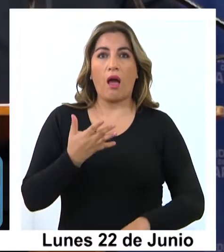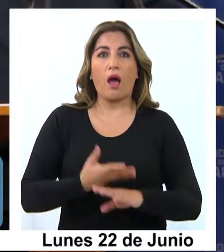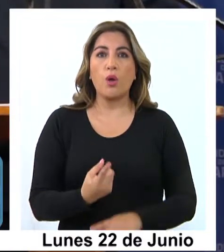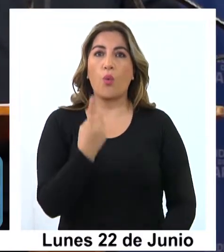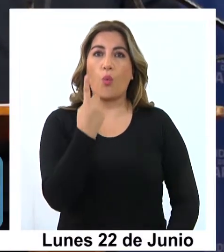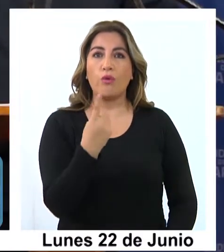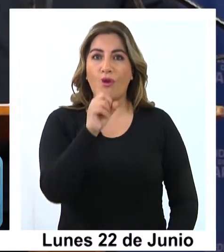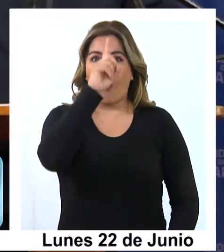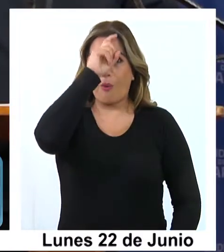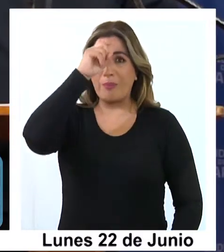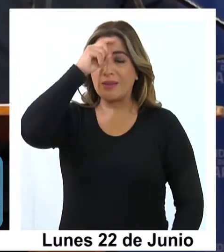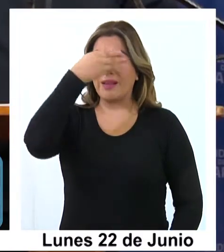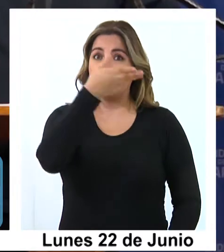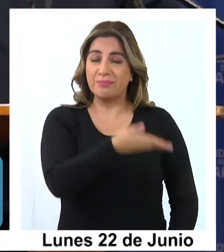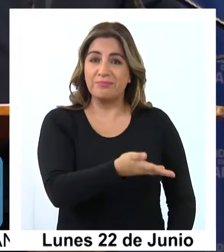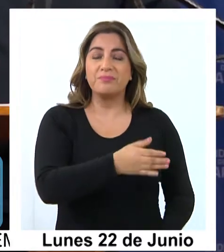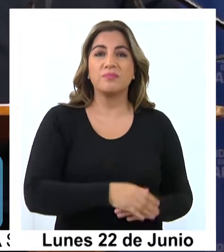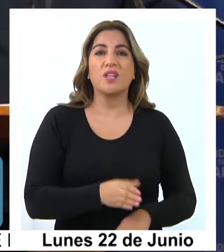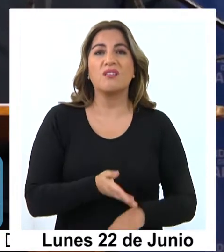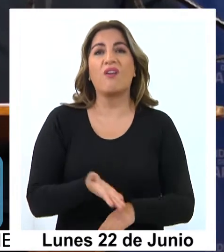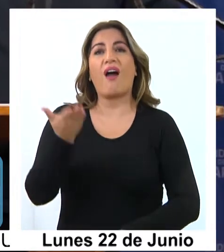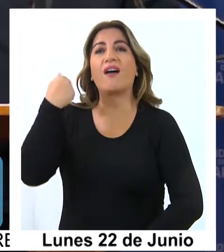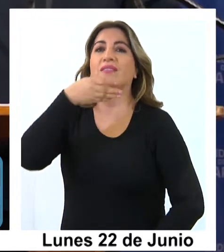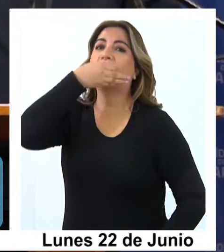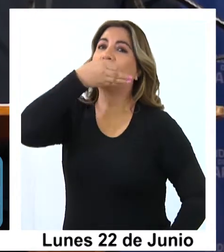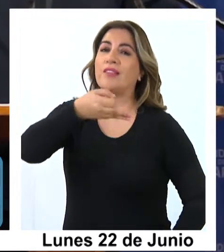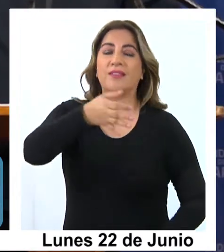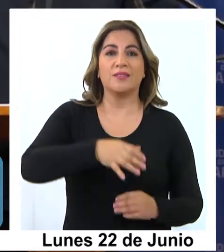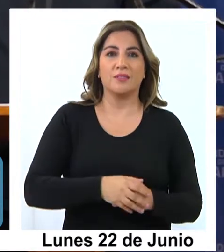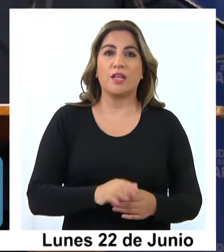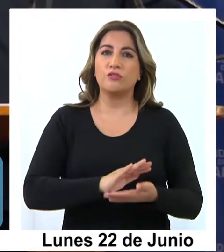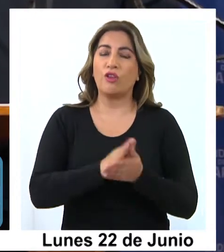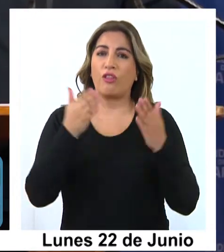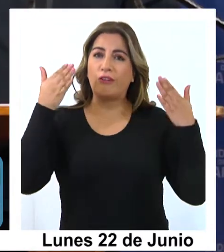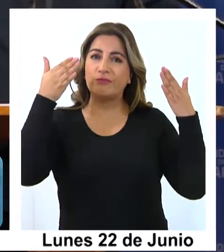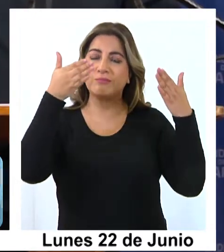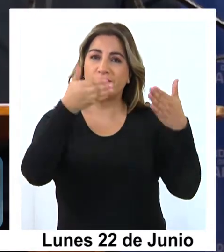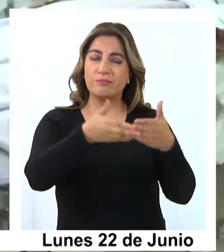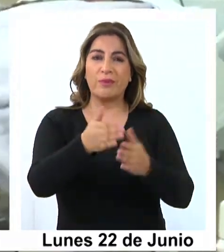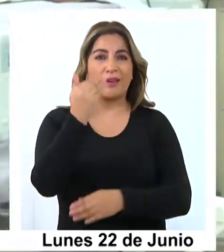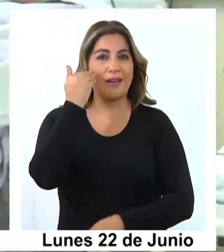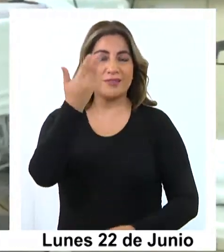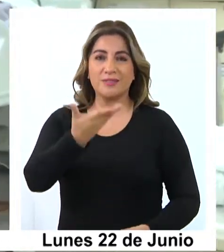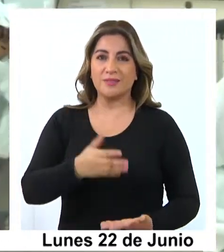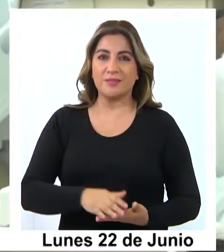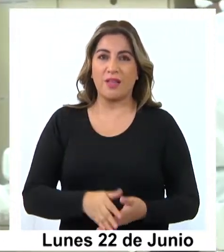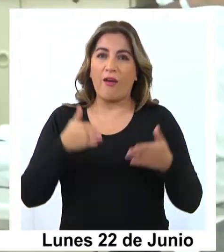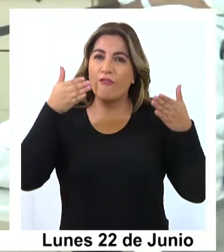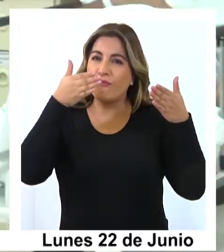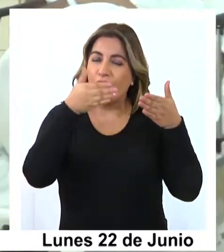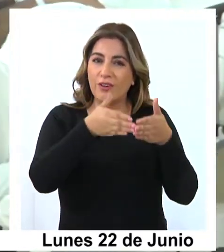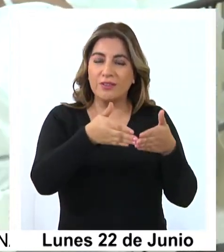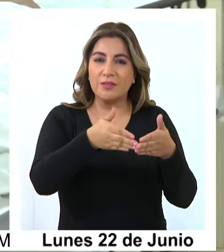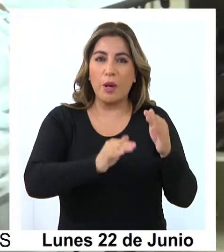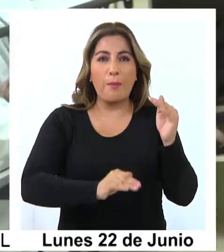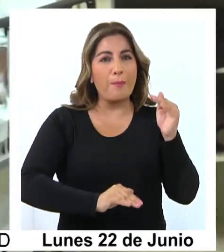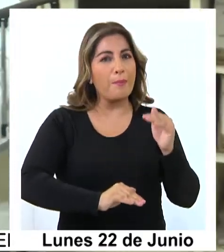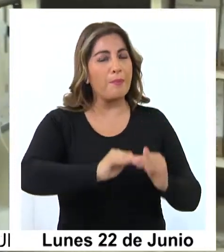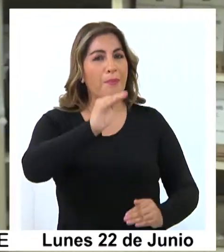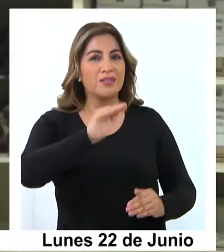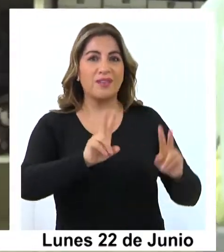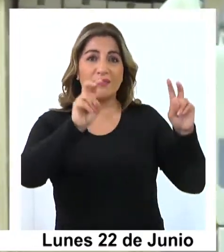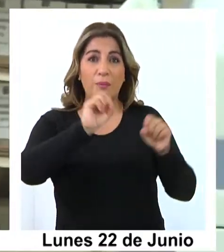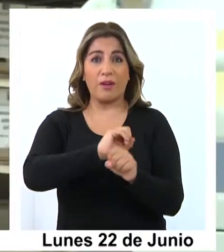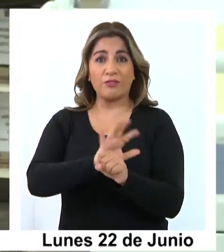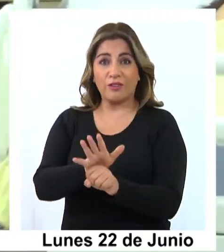un solo hospital y se ha mencionado anteriormente, la concentración ha estado casi focalizada en su mayor parte al